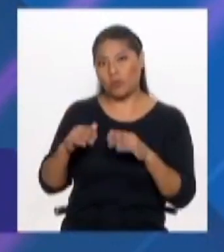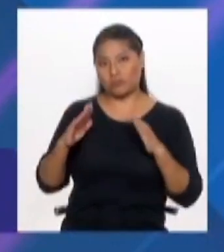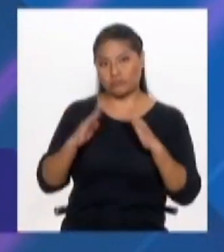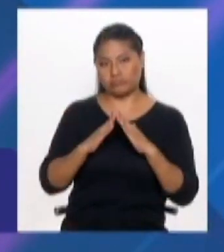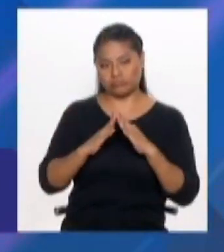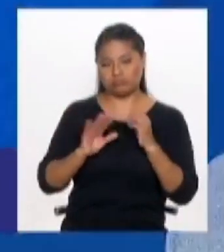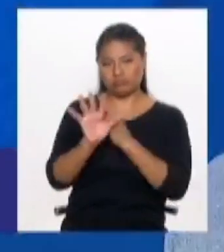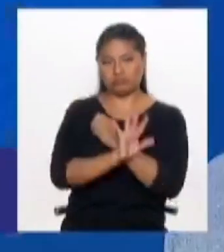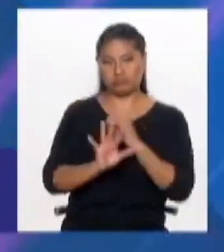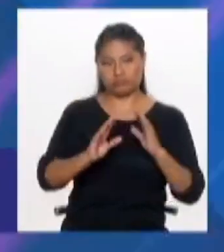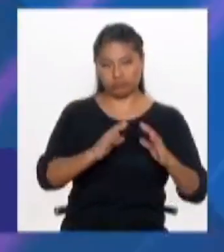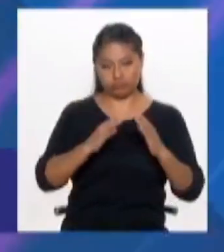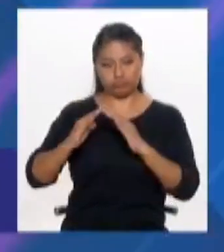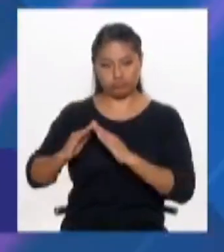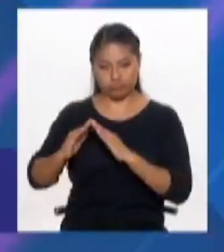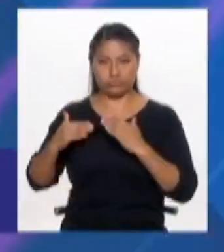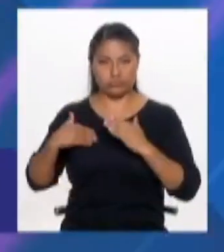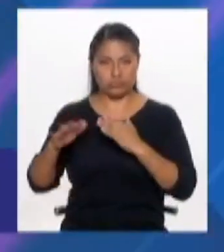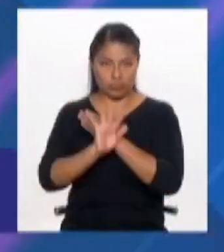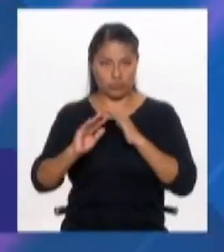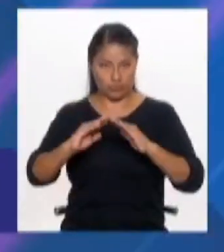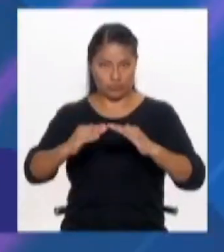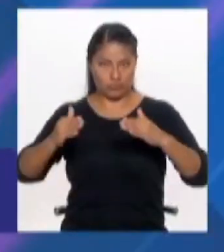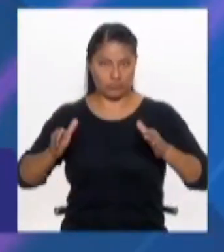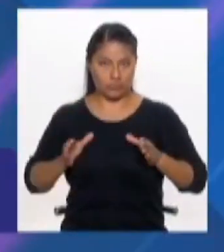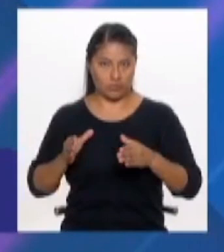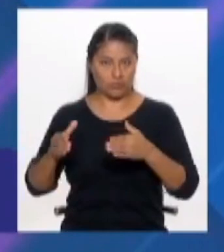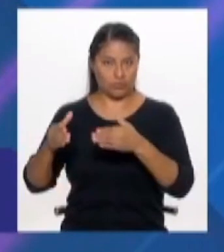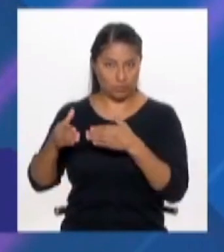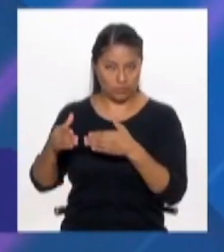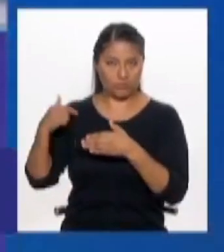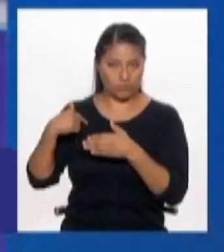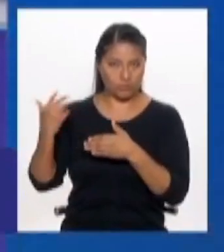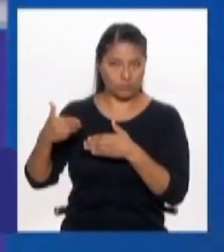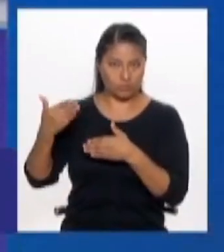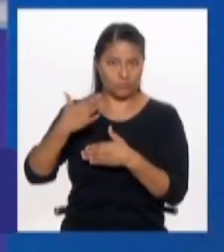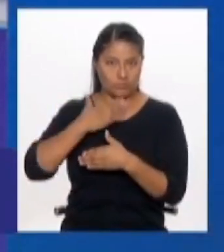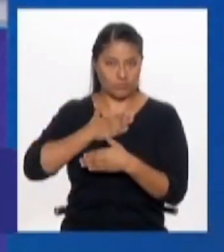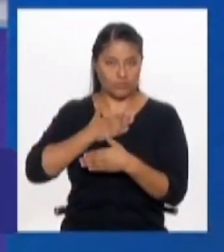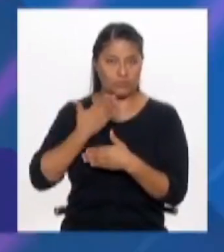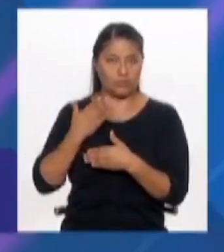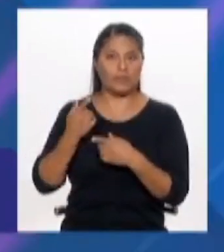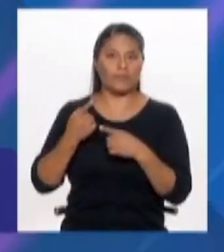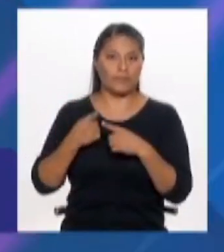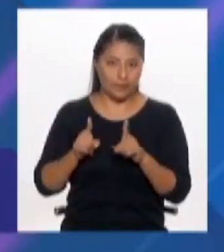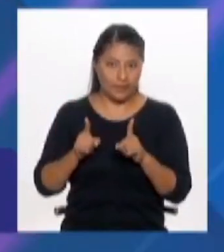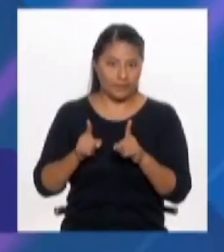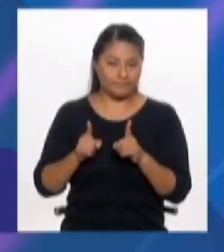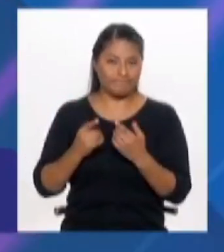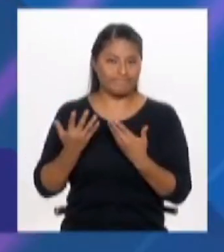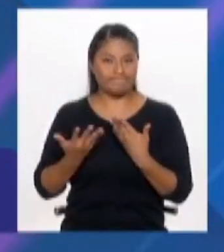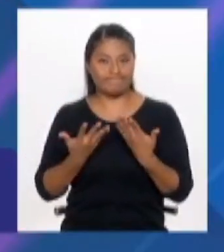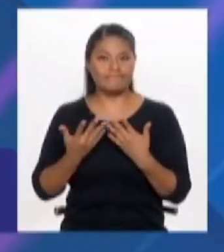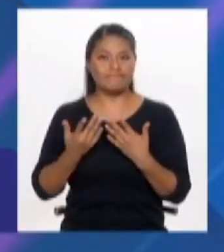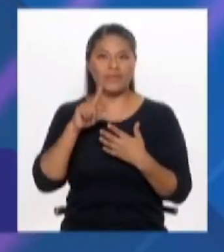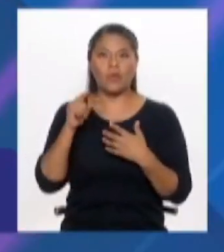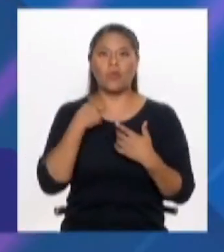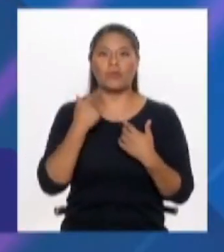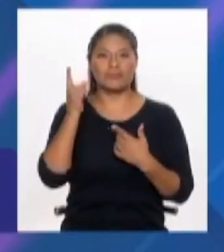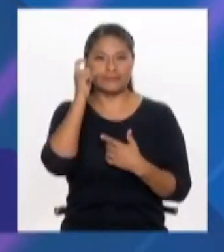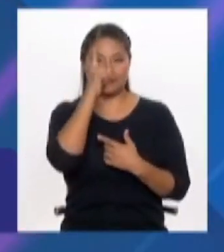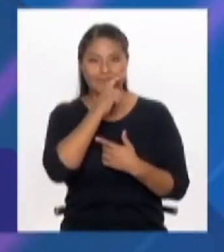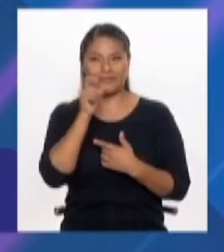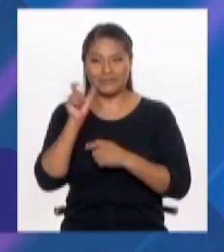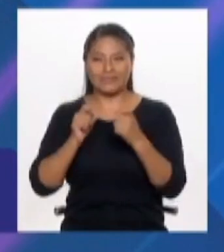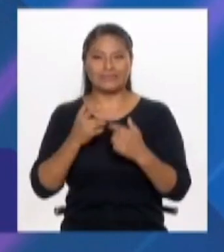de uno, ¿no? No, eso está muy bien. Tener la necesidad de obviamente tener esas propias cosas, pero sí es cierto que pareciese que nos cuesta